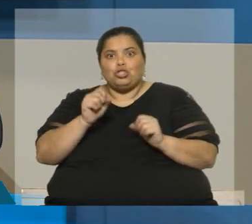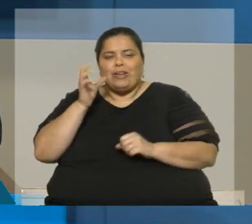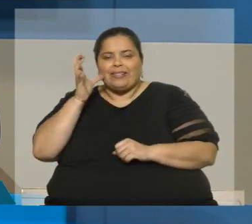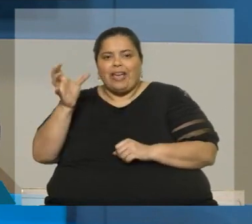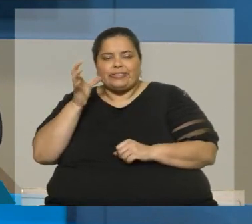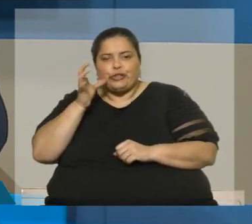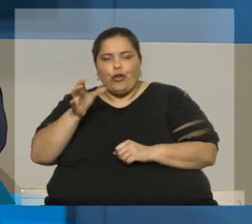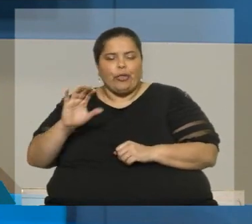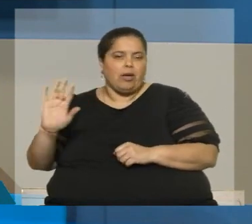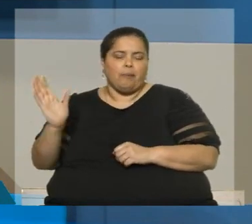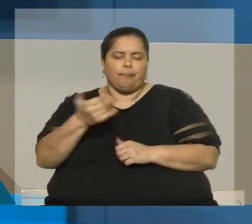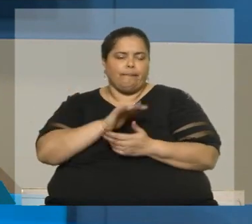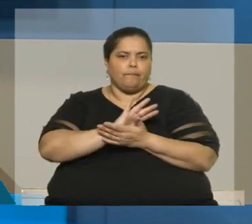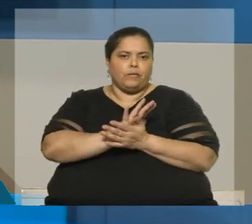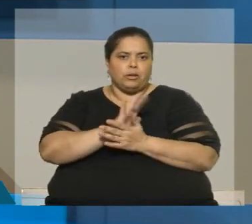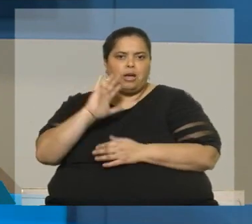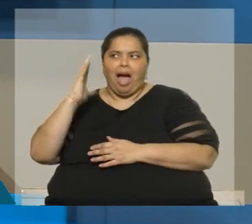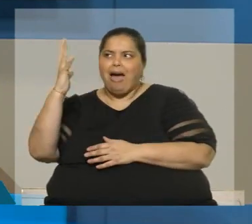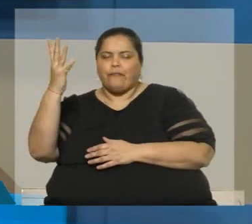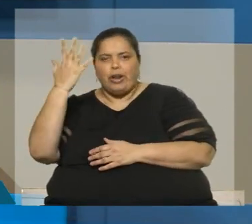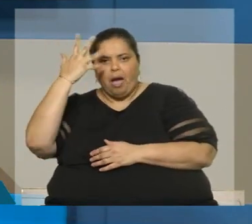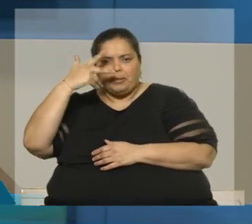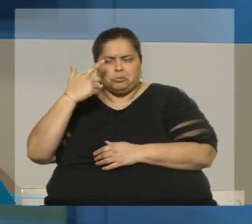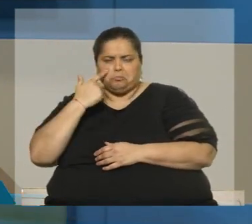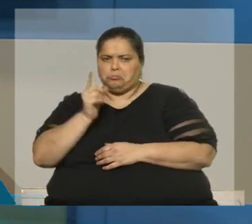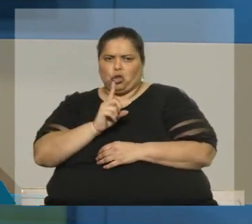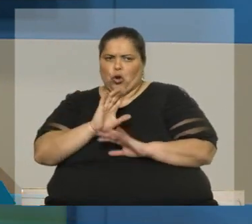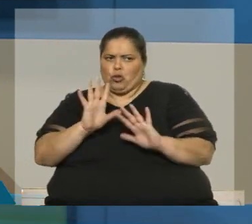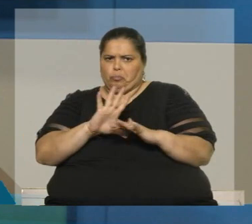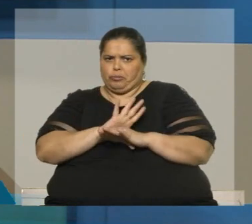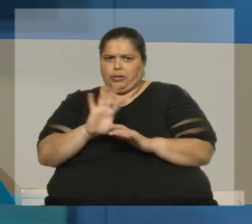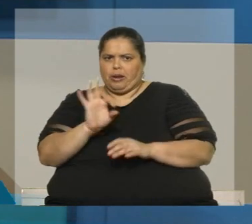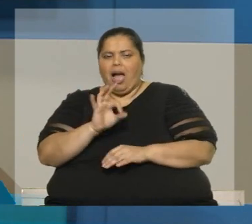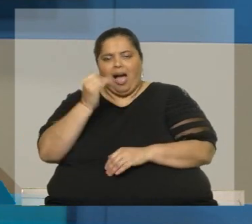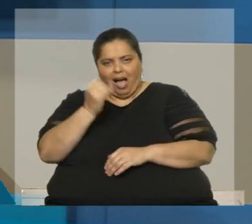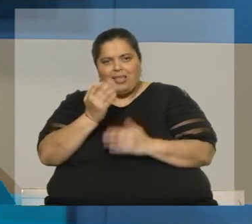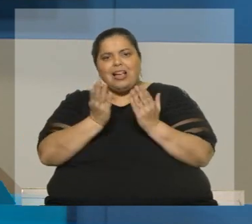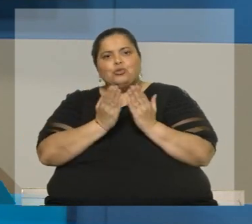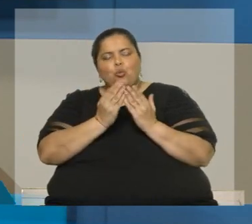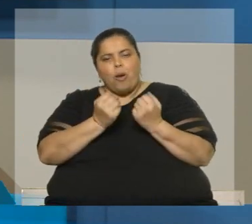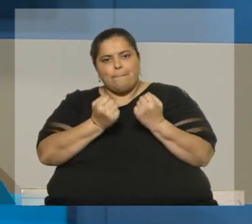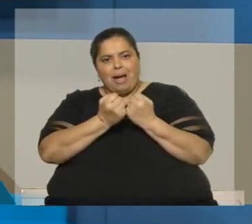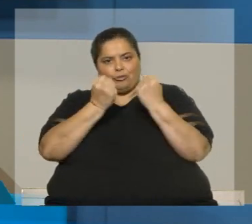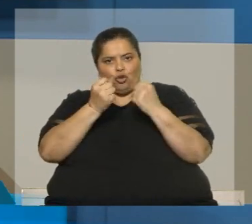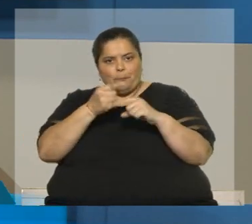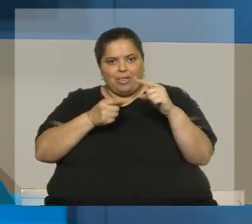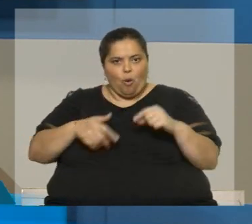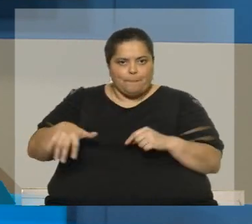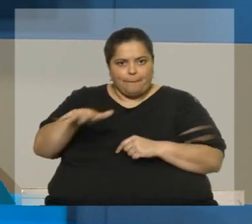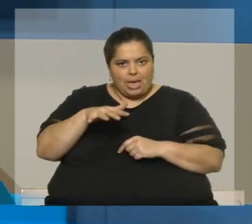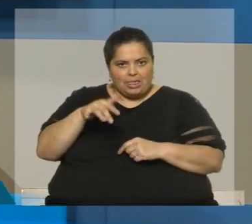de deforestación. No lo hay. De hecho, hay estudios de impacto, uno muy famoso, de la London School of Economics,